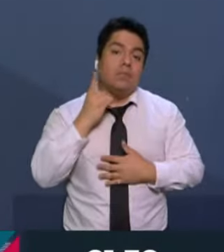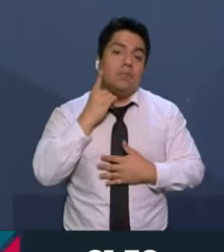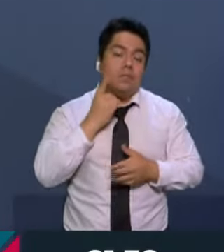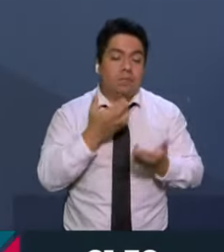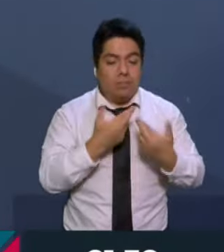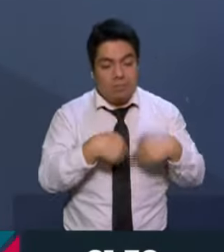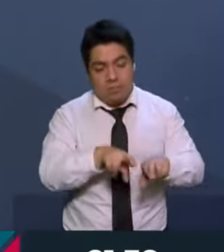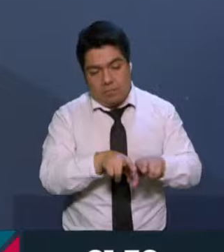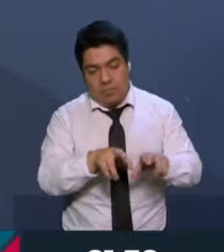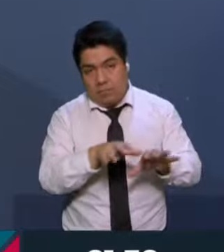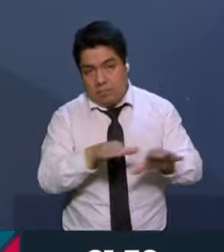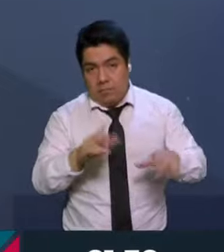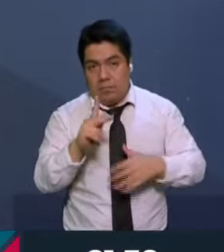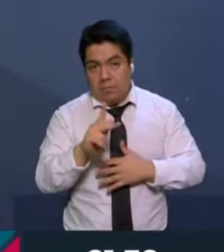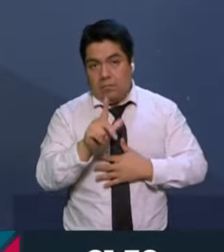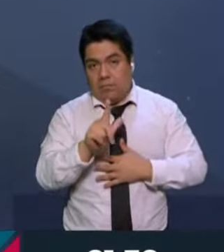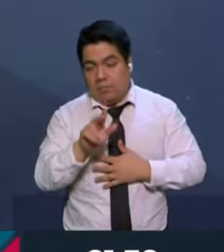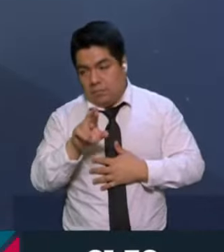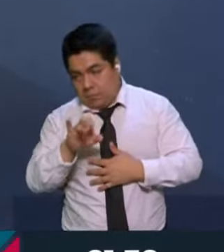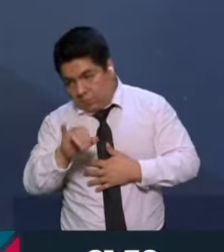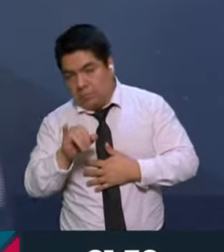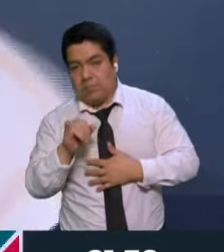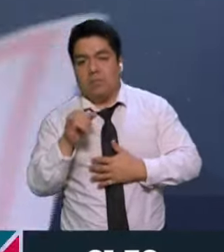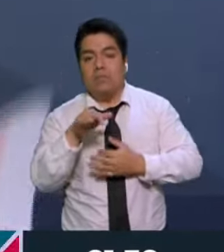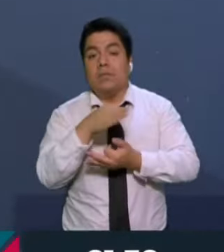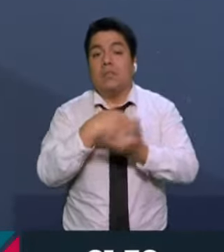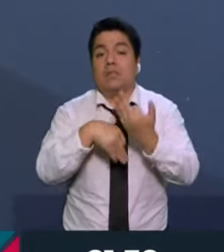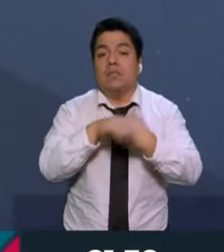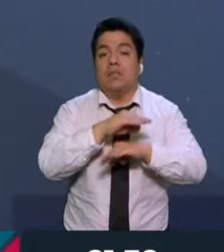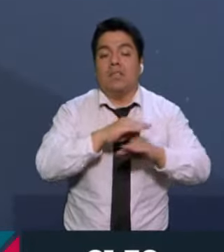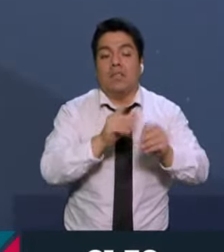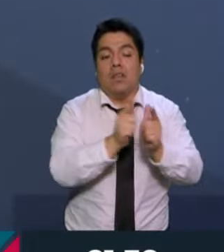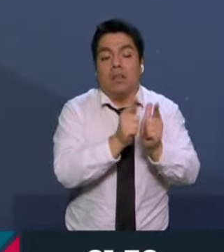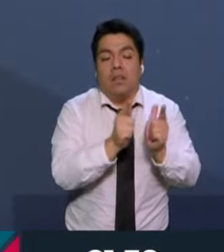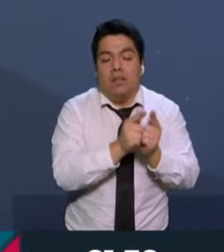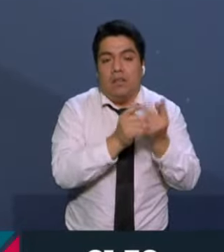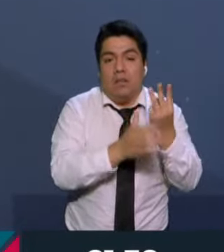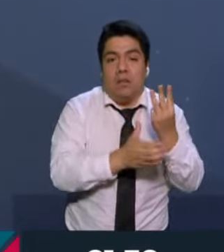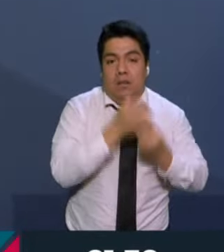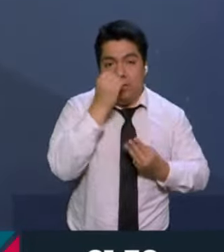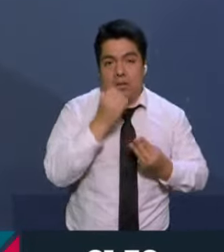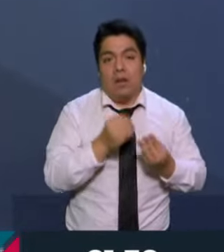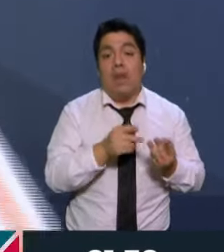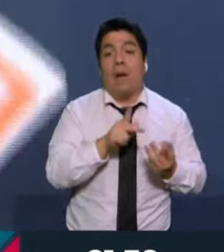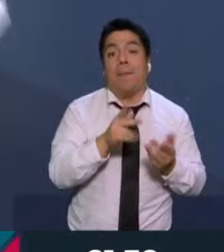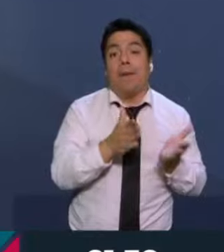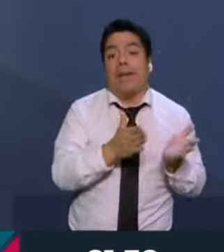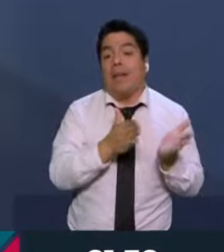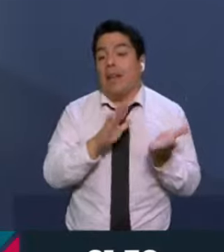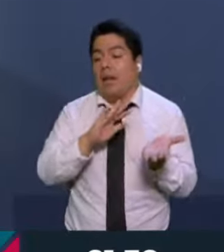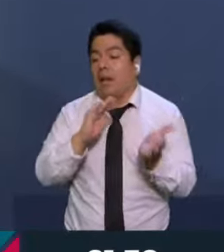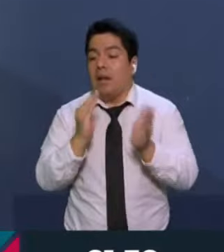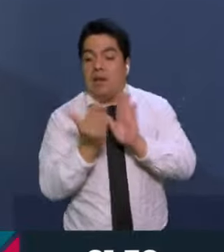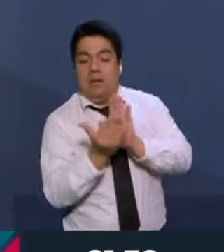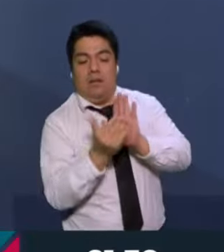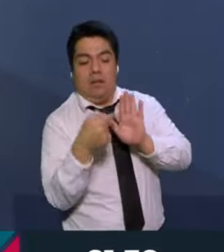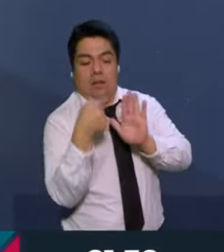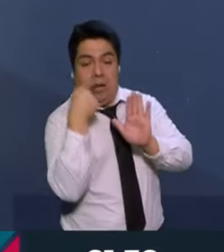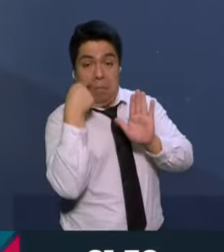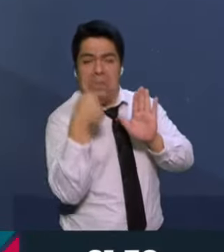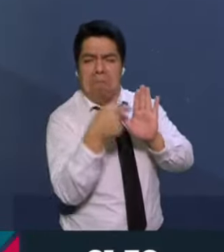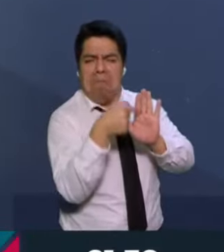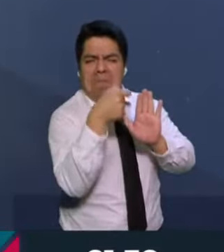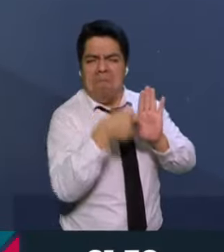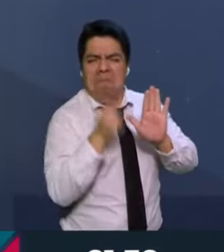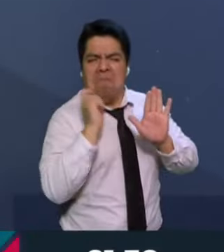representación proporcional se realizaba para toda la coalición. Lo que tenías al reverso de la boleta es esto. Es